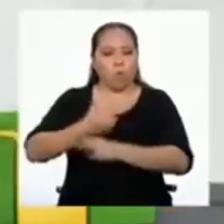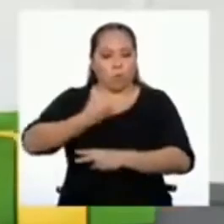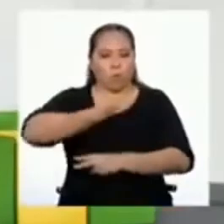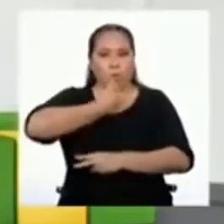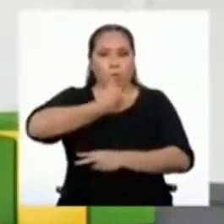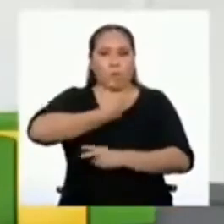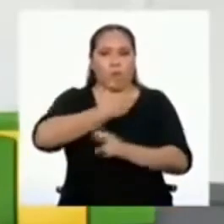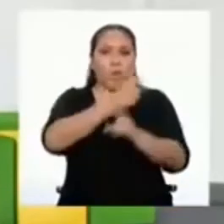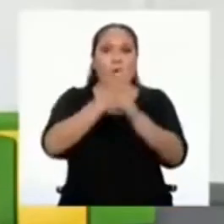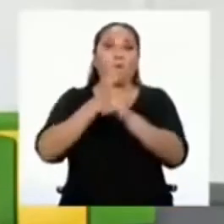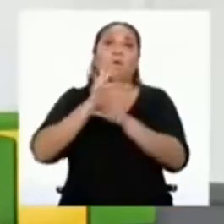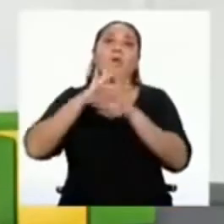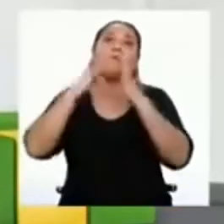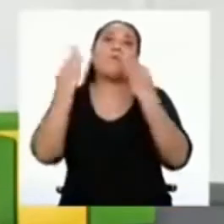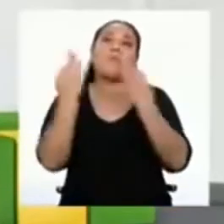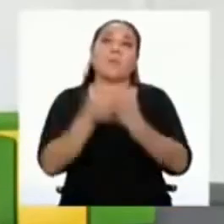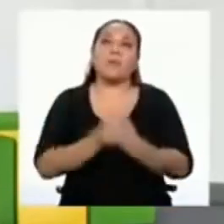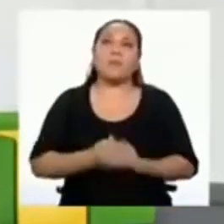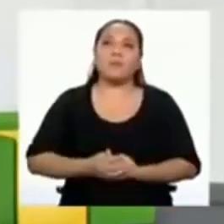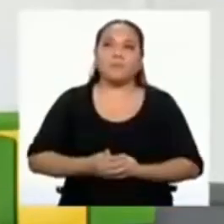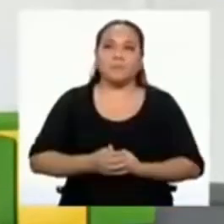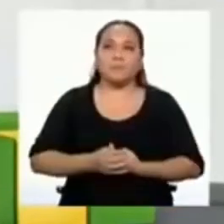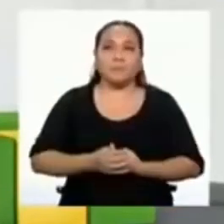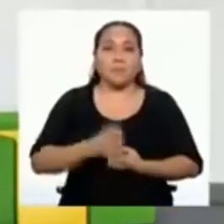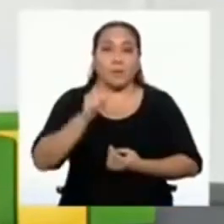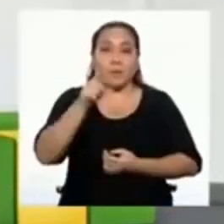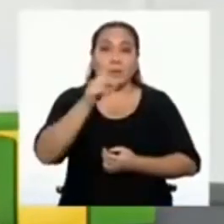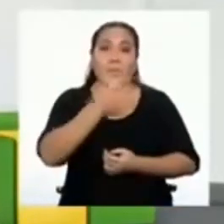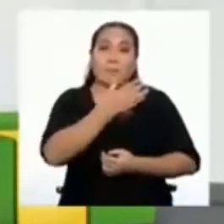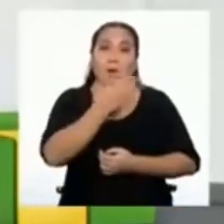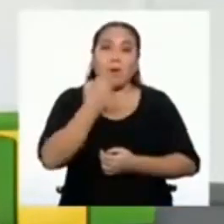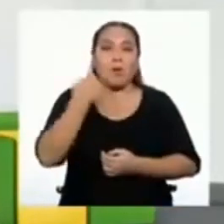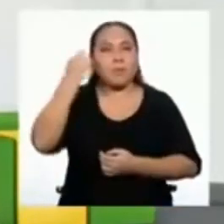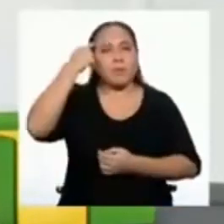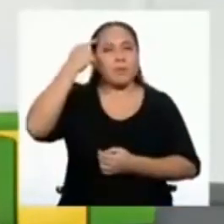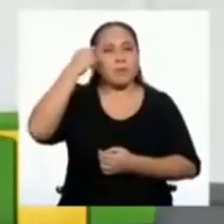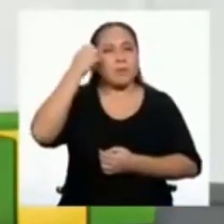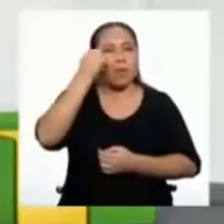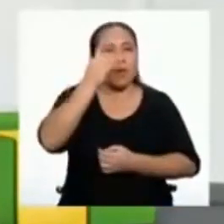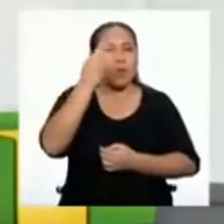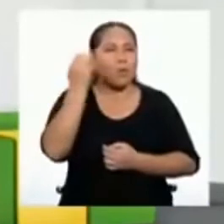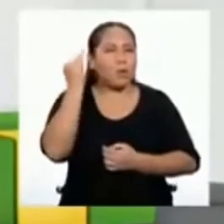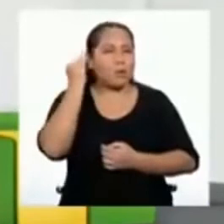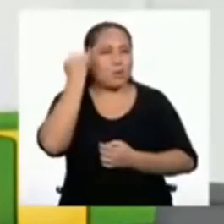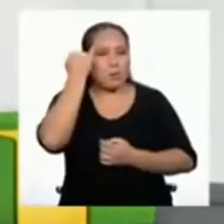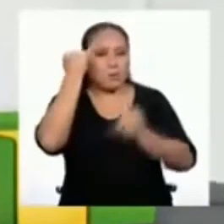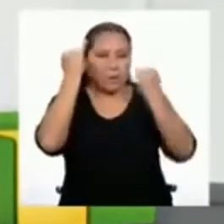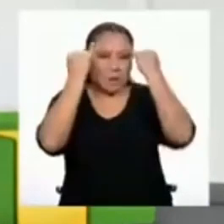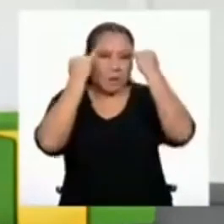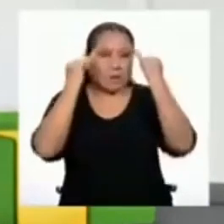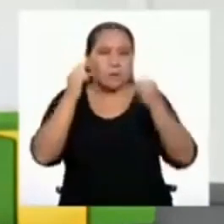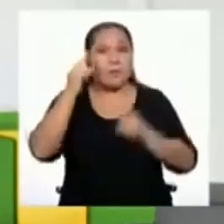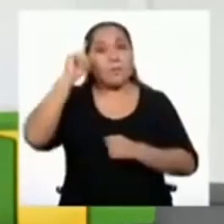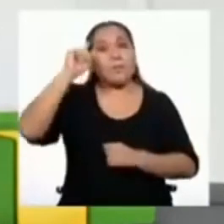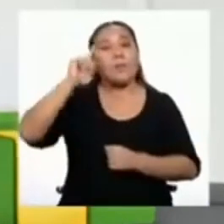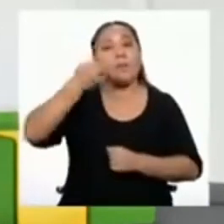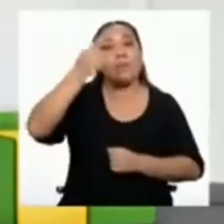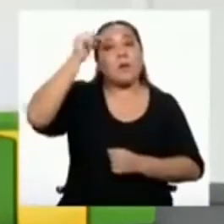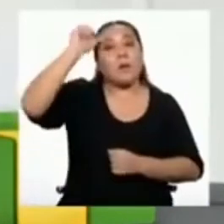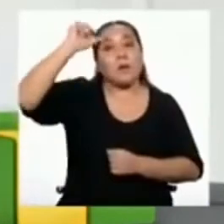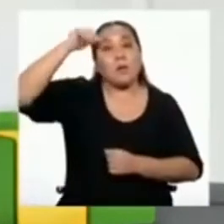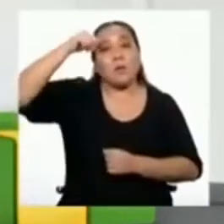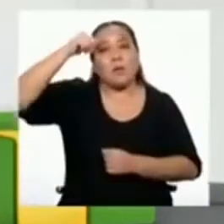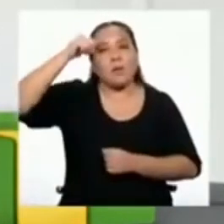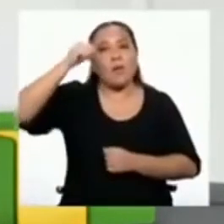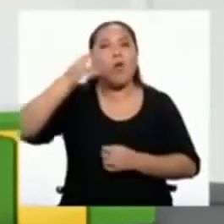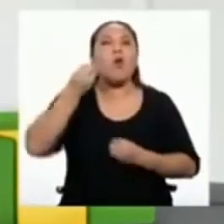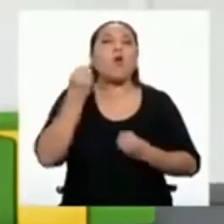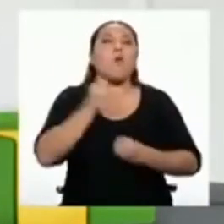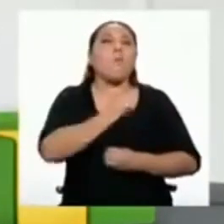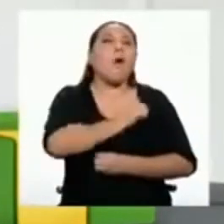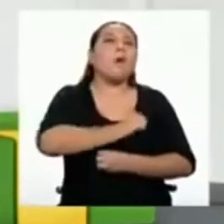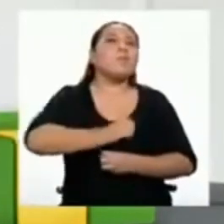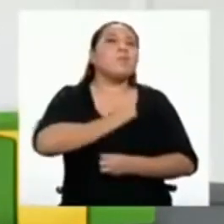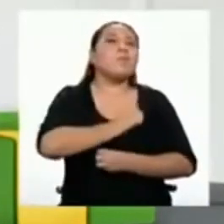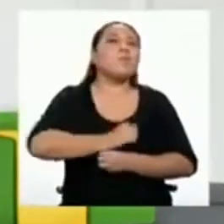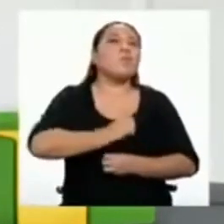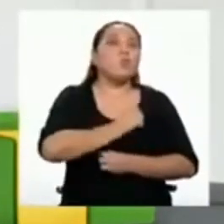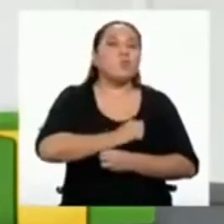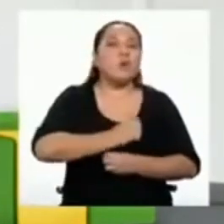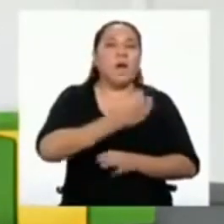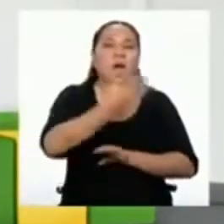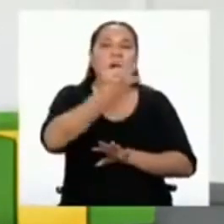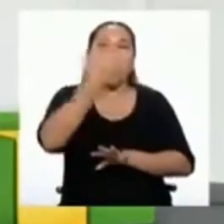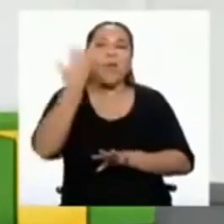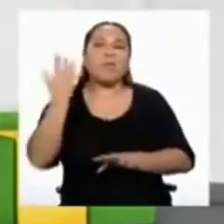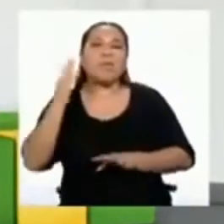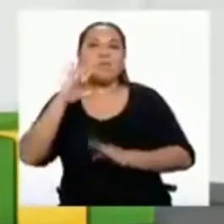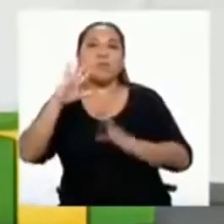familias. A ver si lo podemos imaginar mejor pensando en un par de escenarios. Primero, recuerda cómo era el comportamiento de las personas de tu